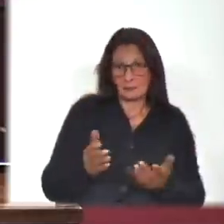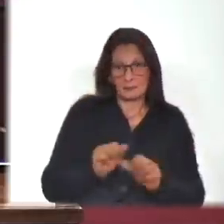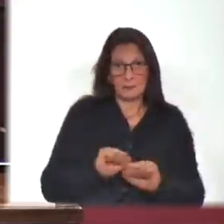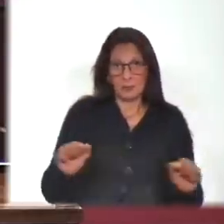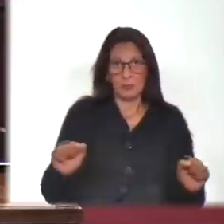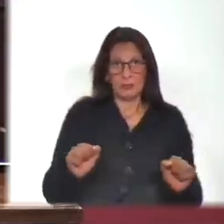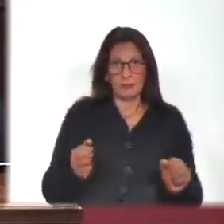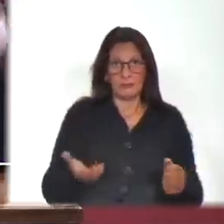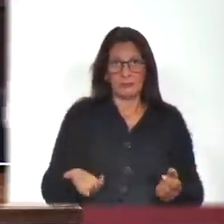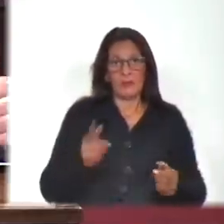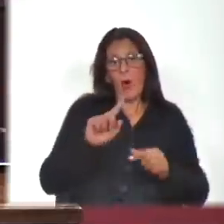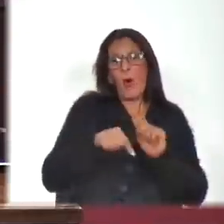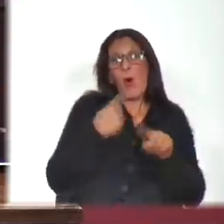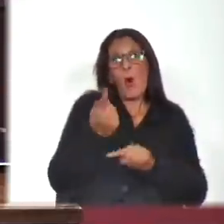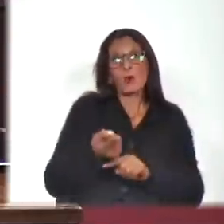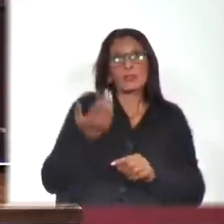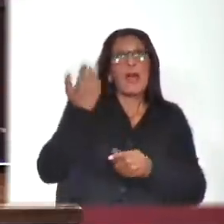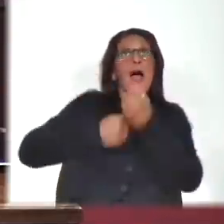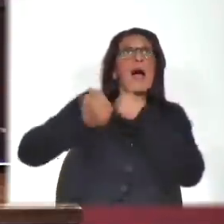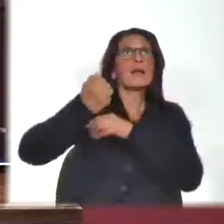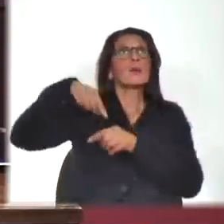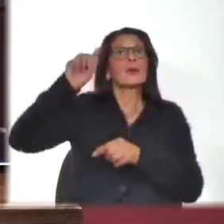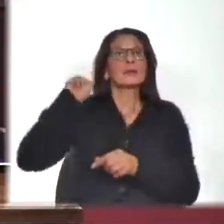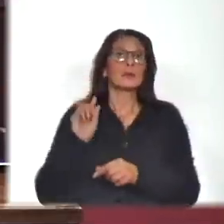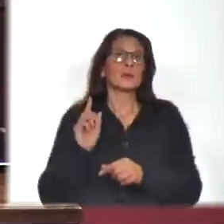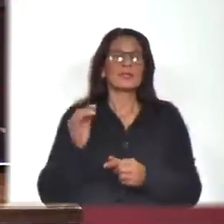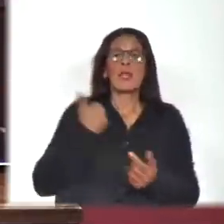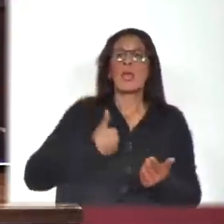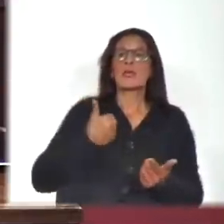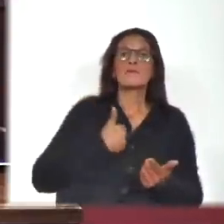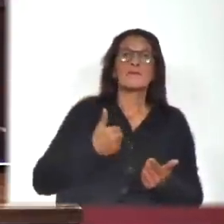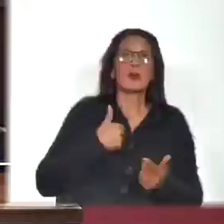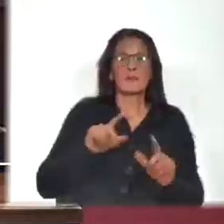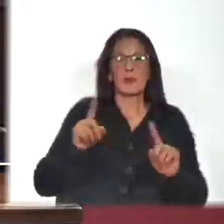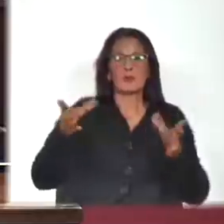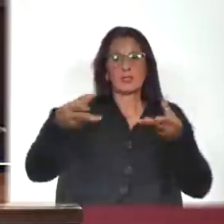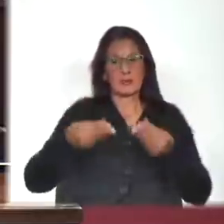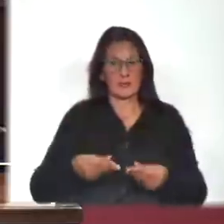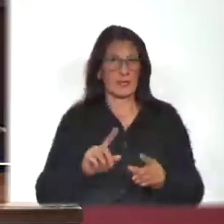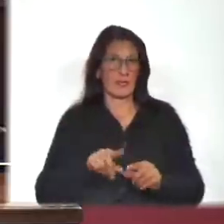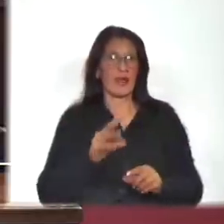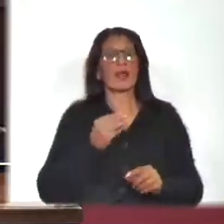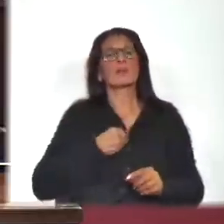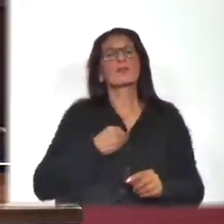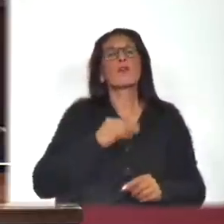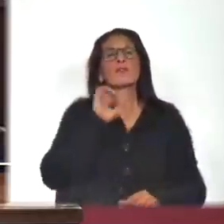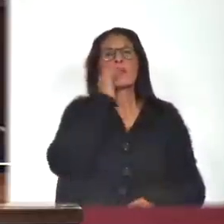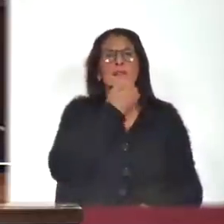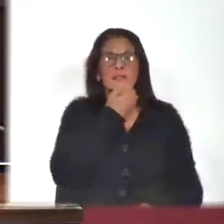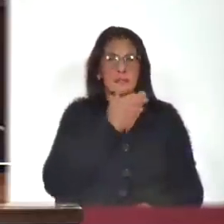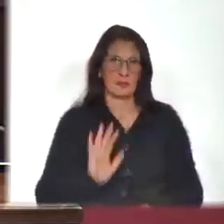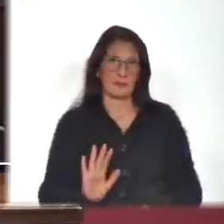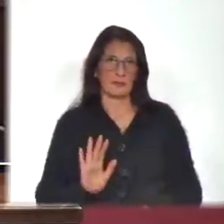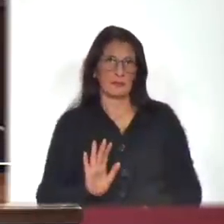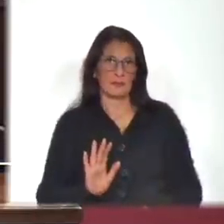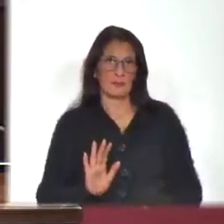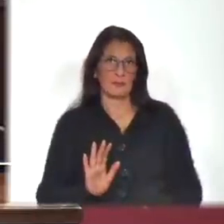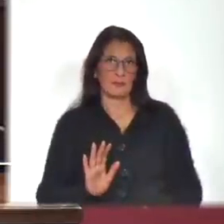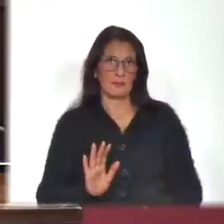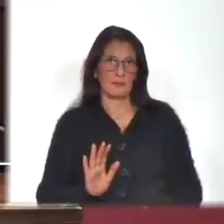Otros pedíamos esas cosas en años anteriores y ni aún por el pedido de informe se levantaba la confidencialidad. En definitiva, señor Presidente,